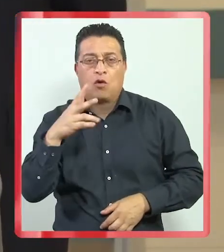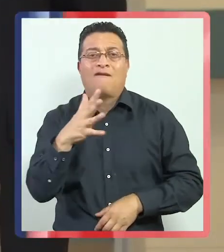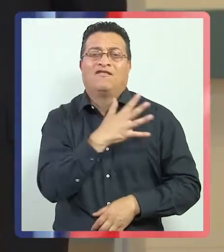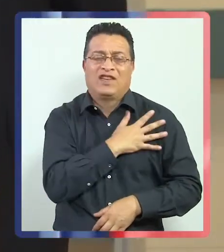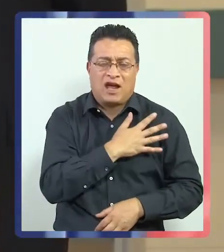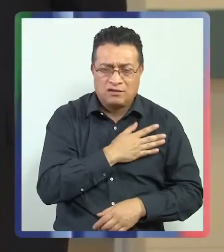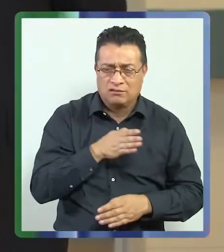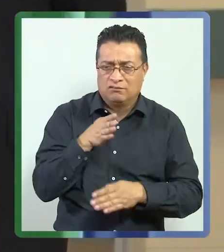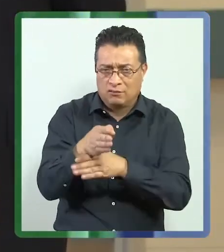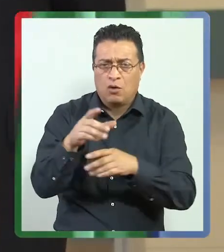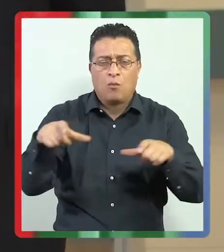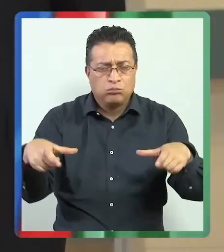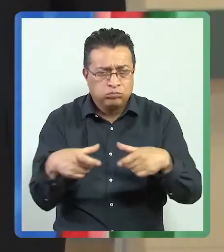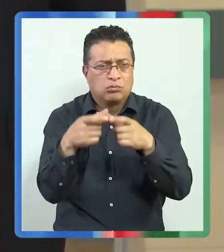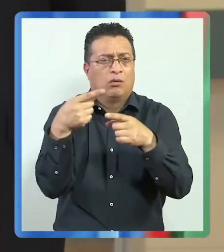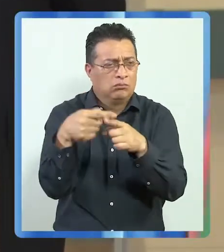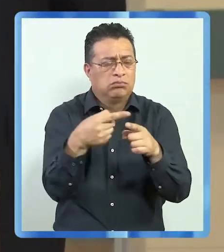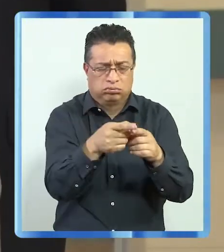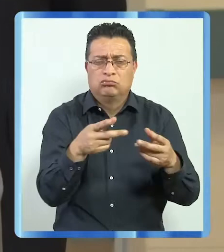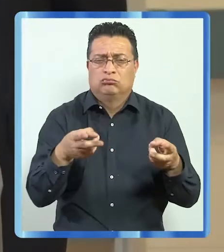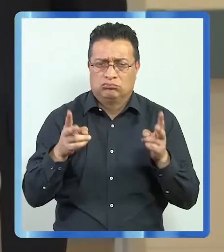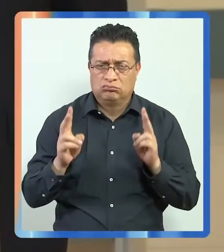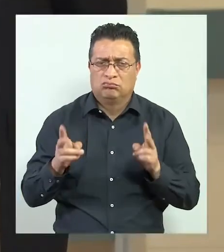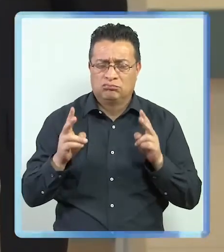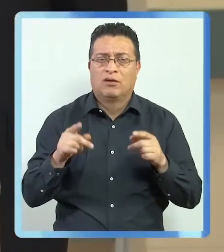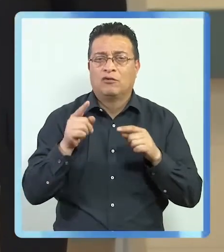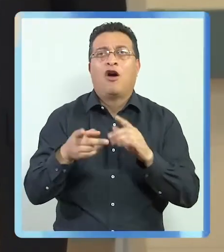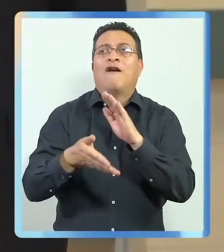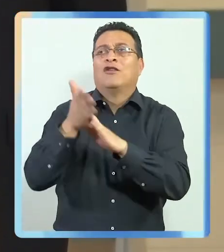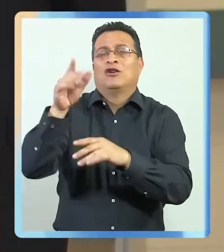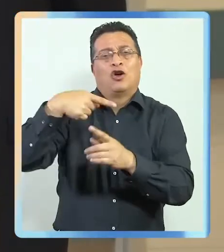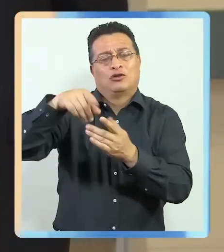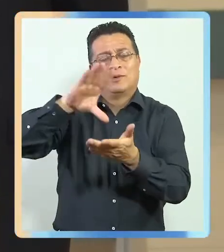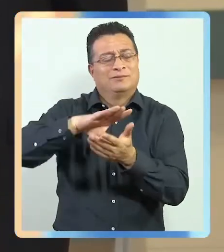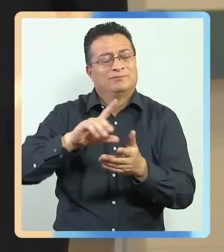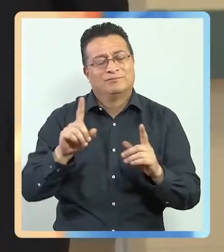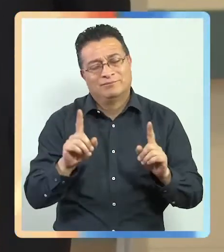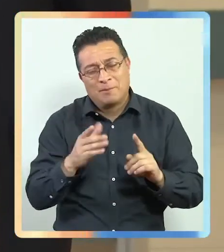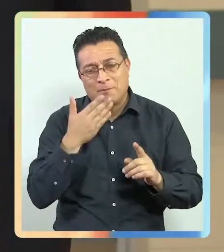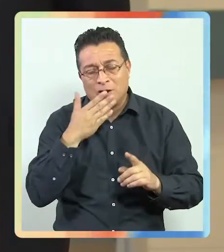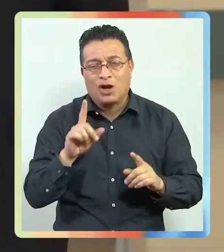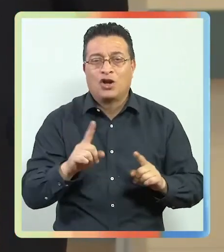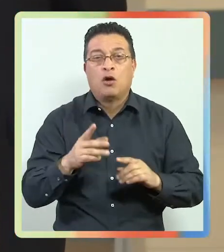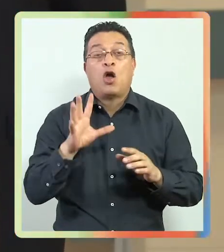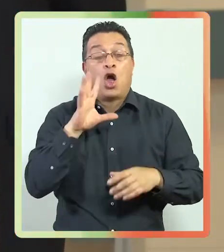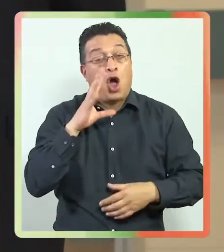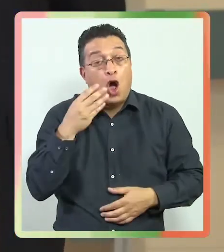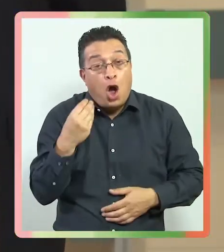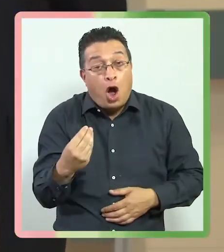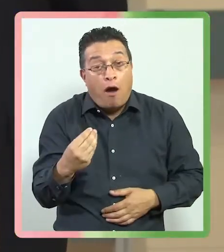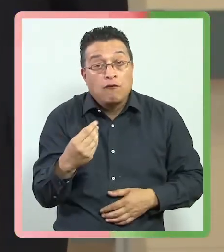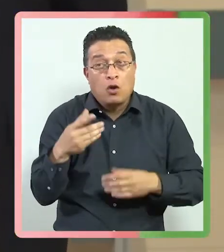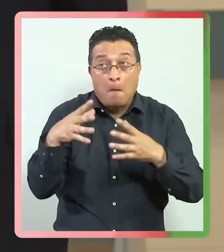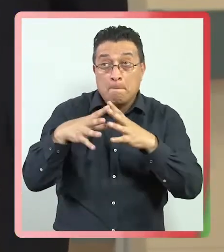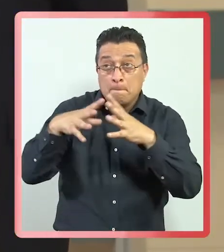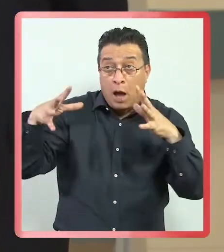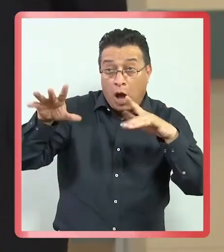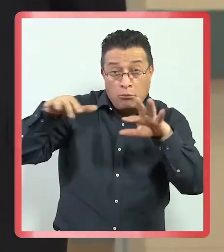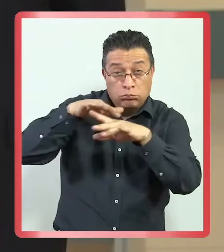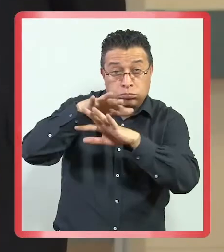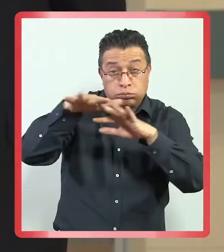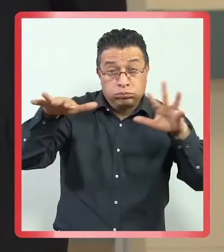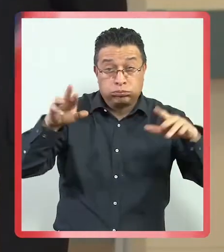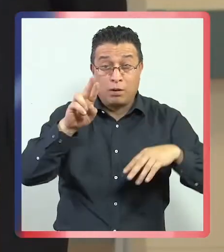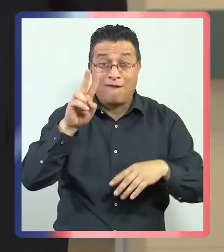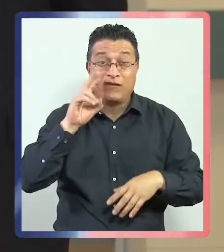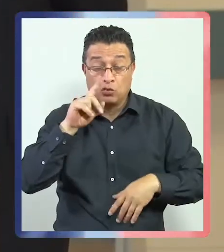a Pucón, en fin, y que no salgan al extranjero. Porque evidentemente, donde hay más circulación viral,